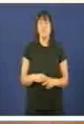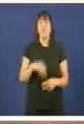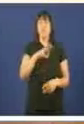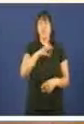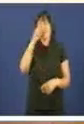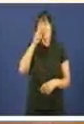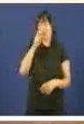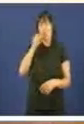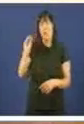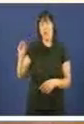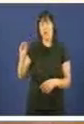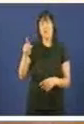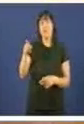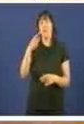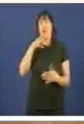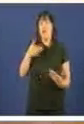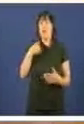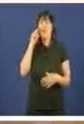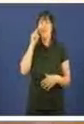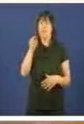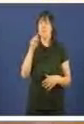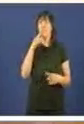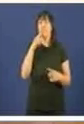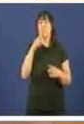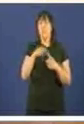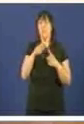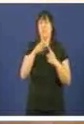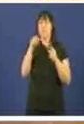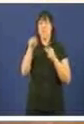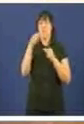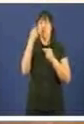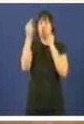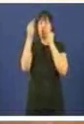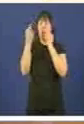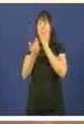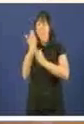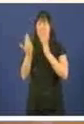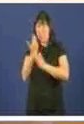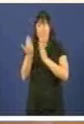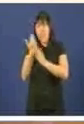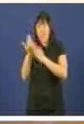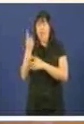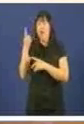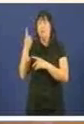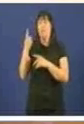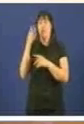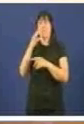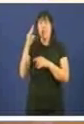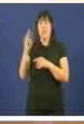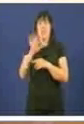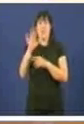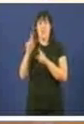Feijó, estamos vendo que a medida que avanzan os días, o Partido Popular vai perdendo os complexos.